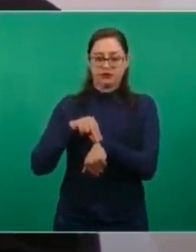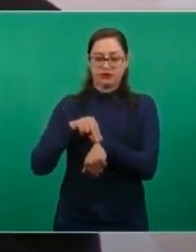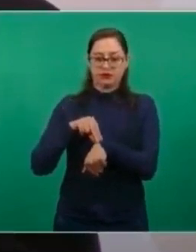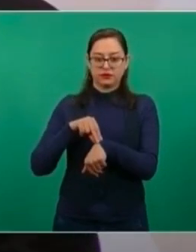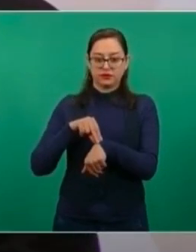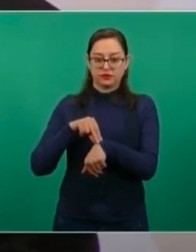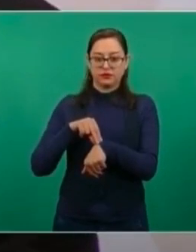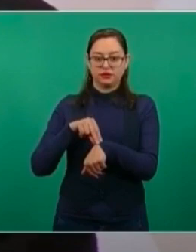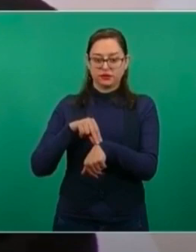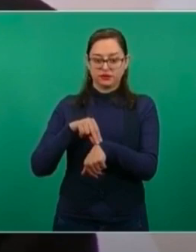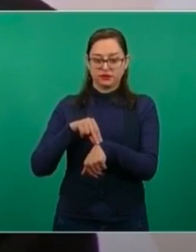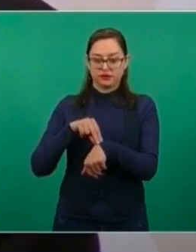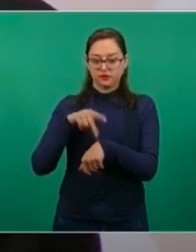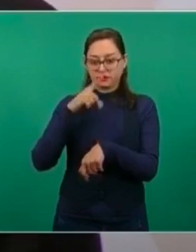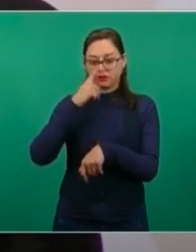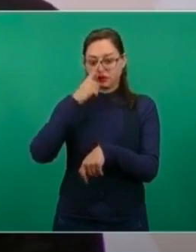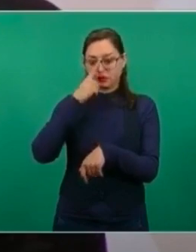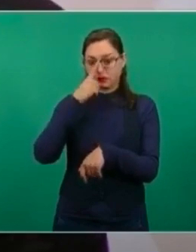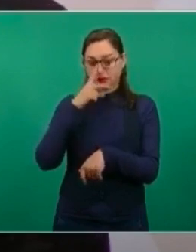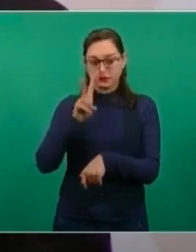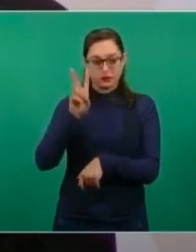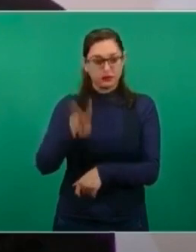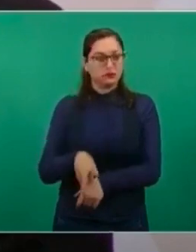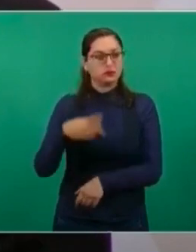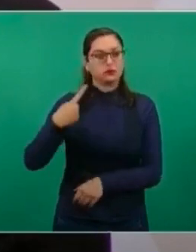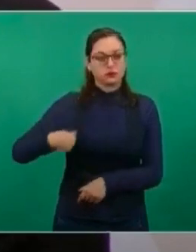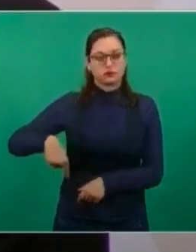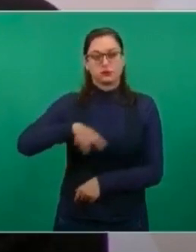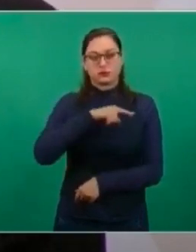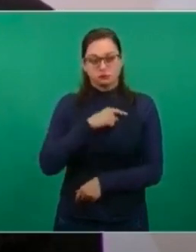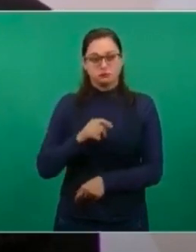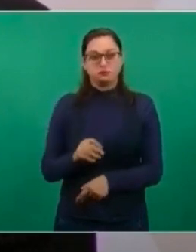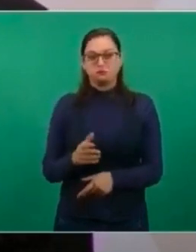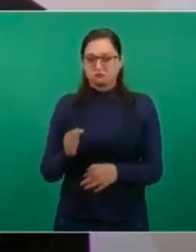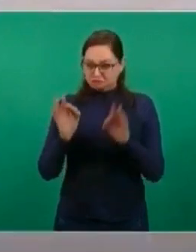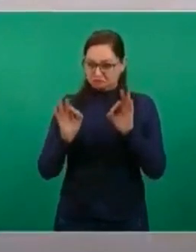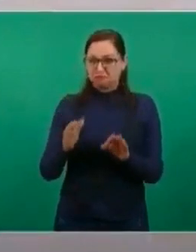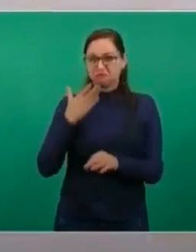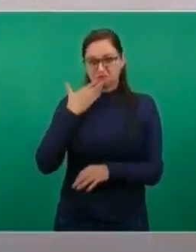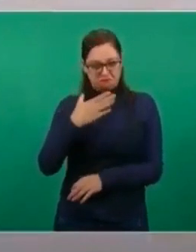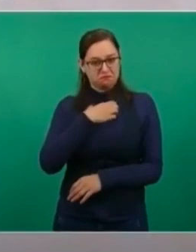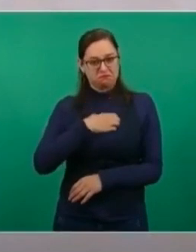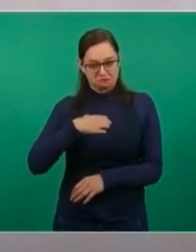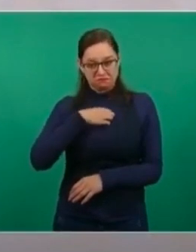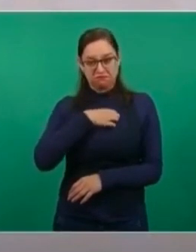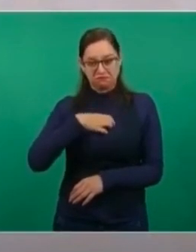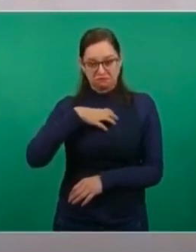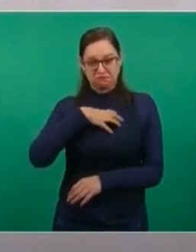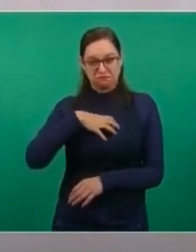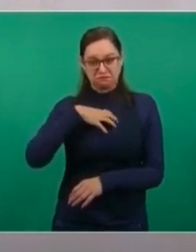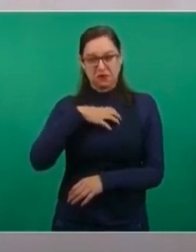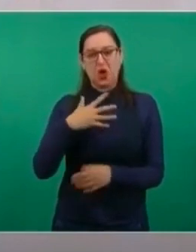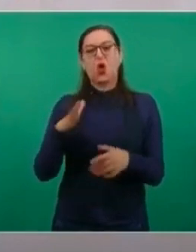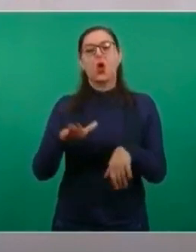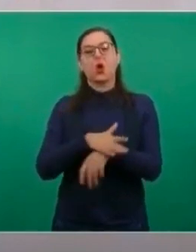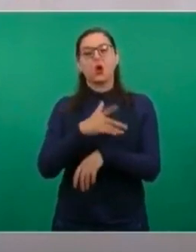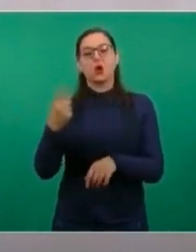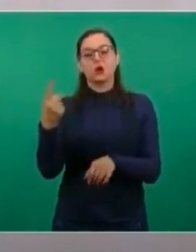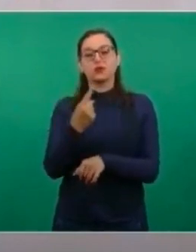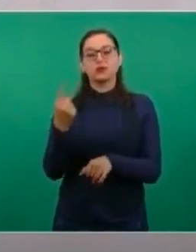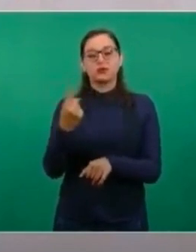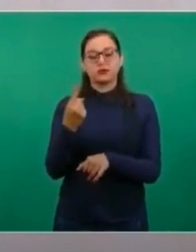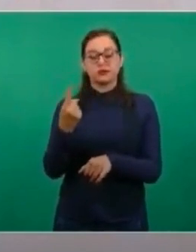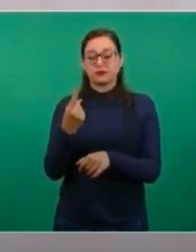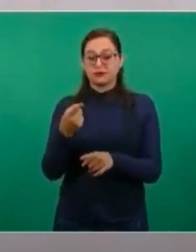estamos bien y de buenas porque se logró algo que